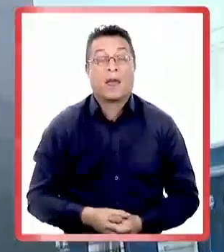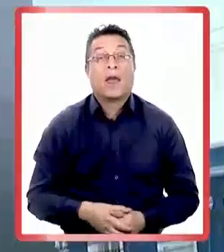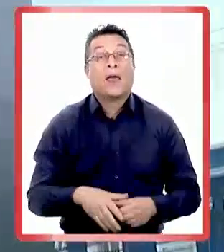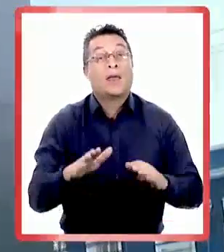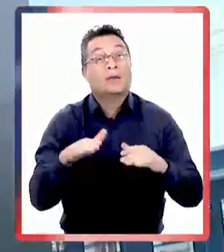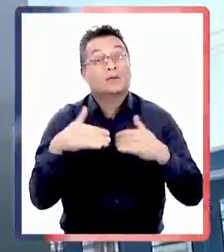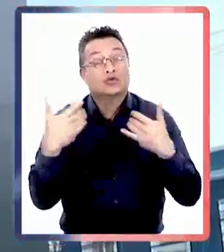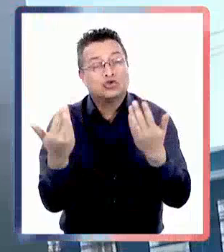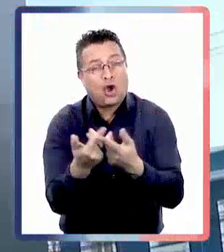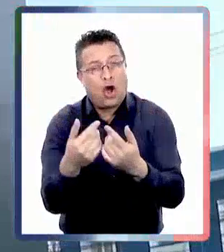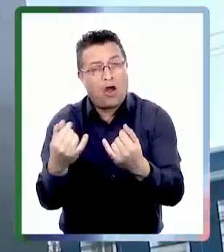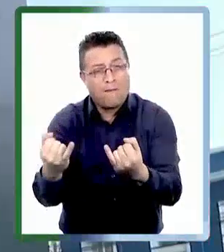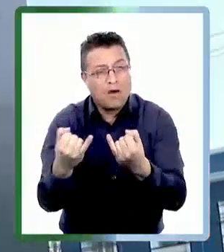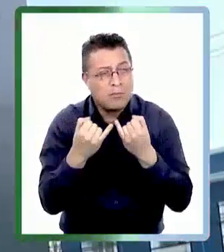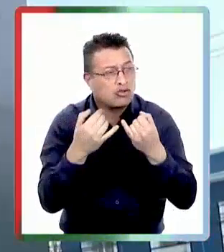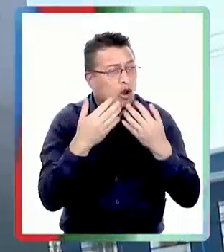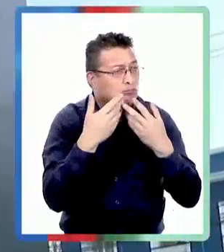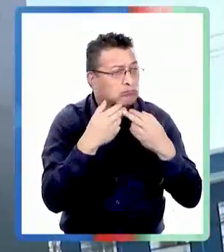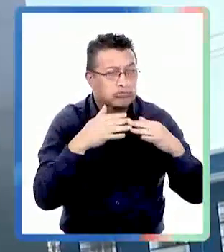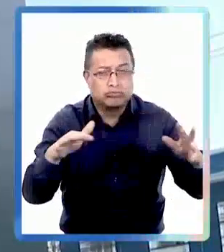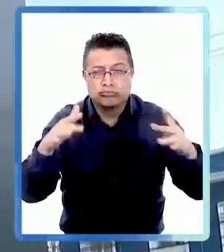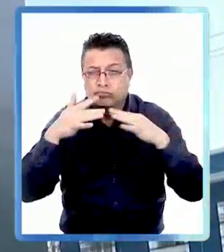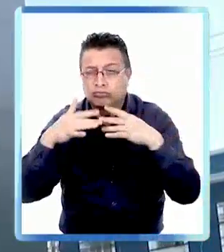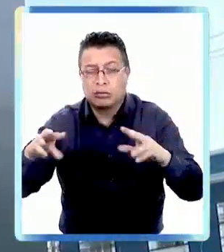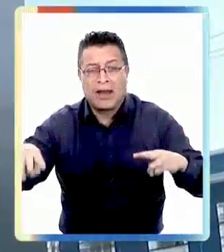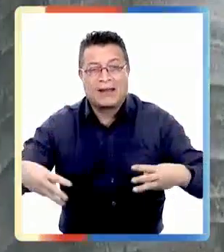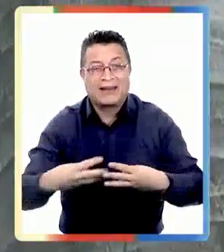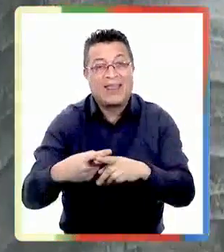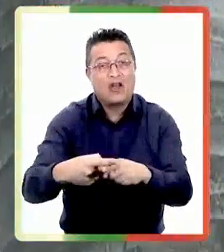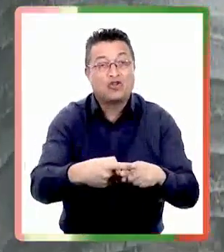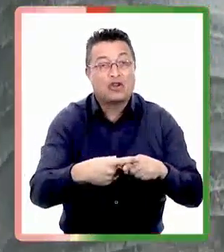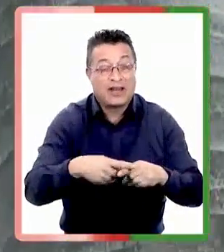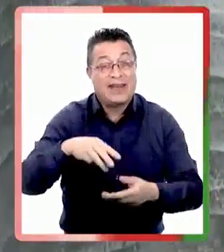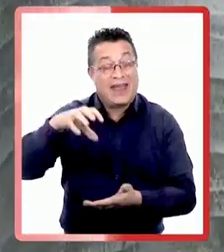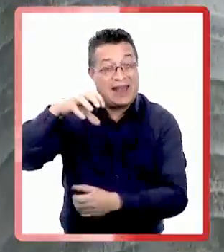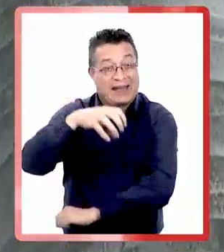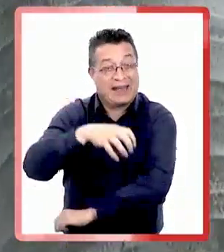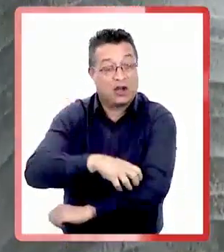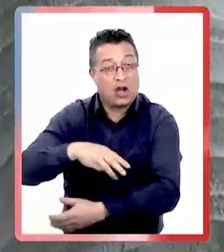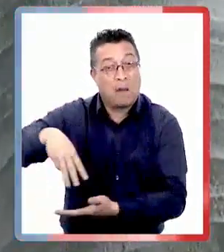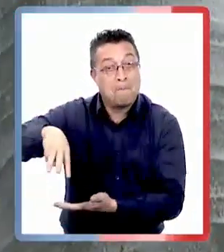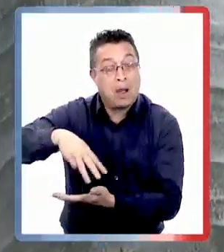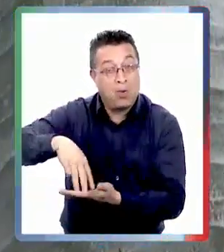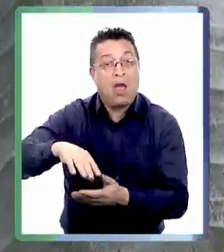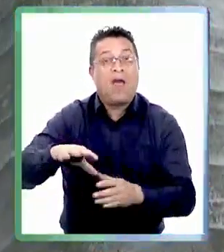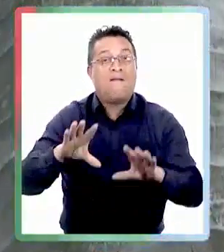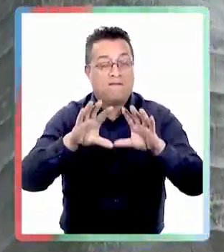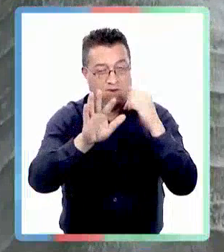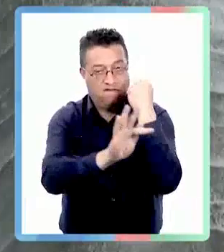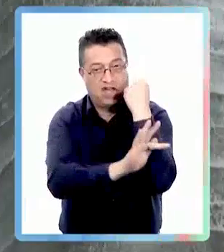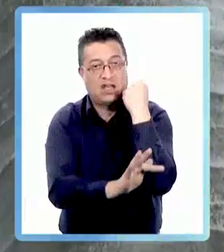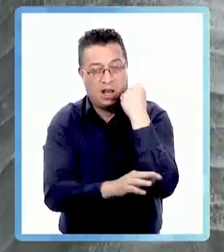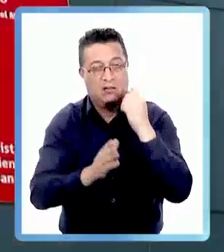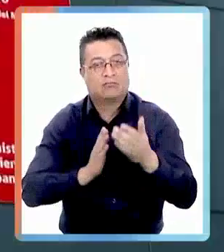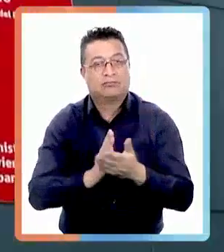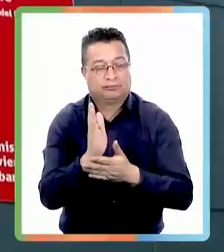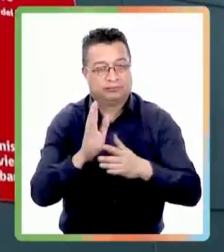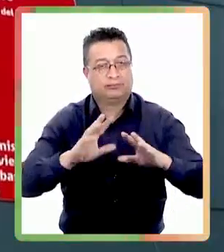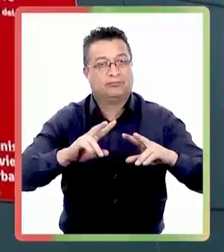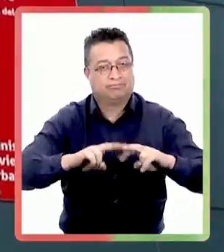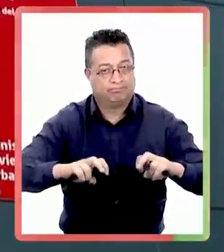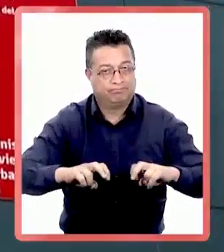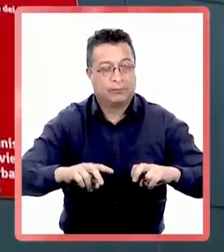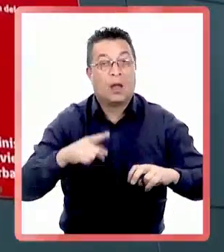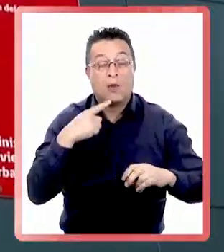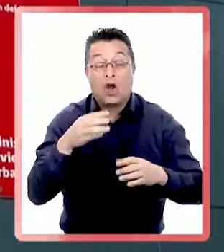Después de toda la información que ha circulado en la prensa y en las redes sociales, en la región del Maule, el fiscal inició una investigación. Pero